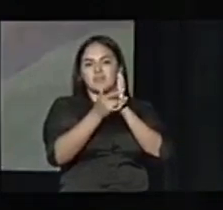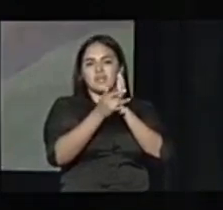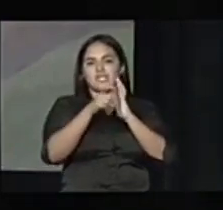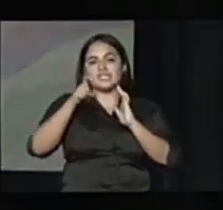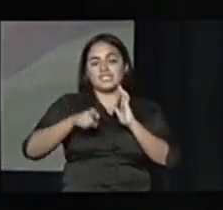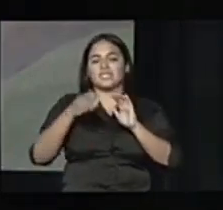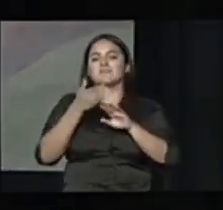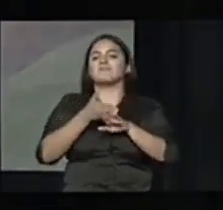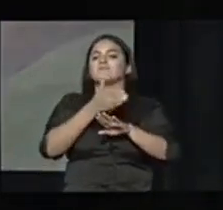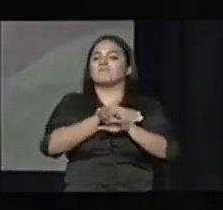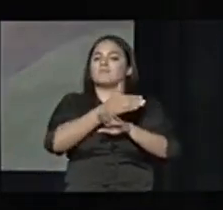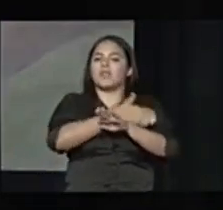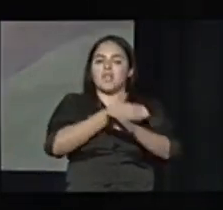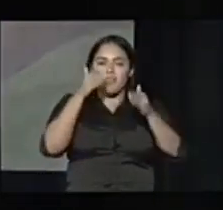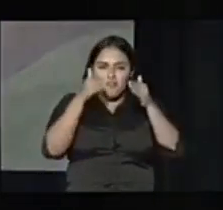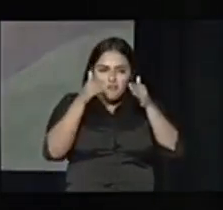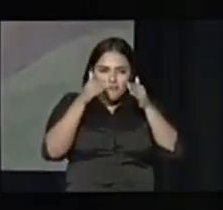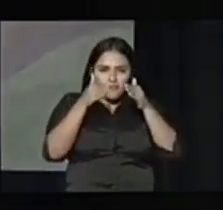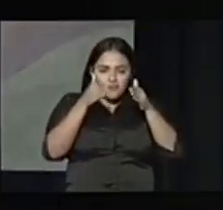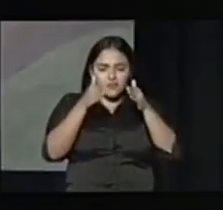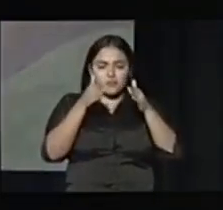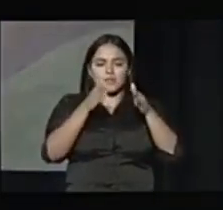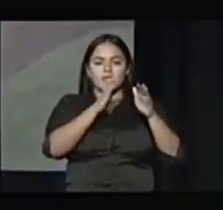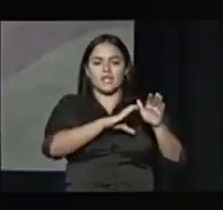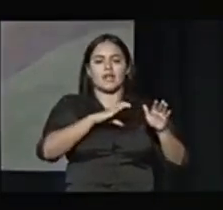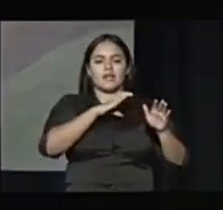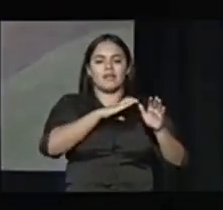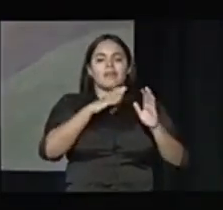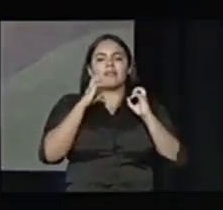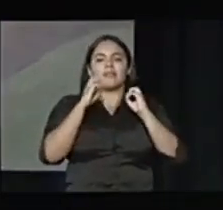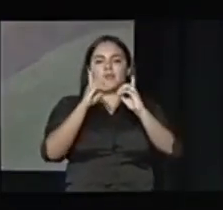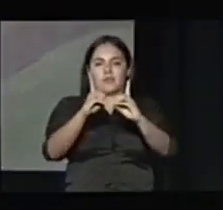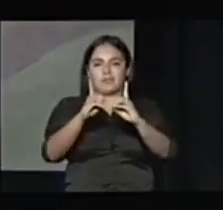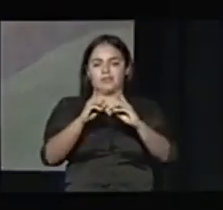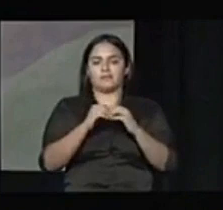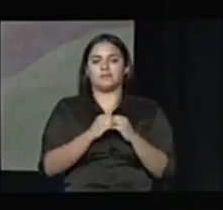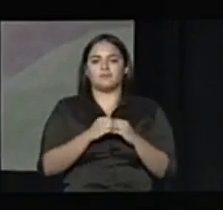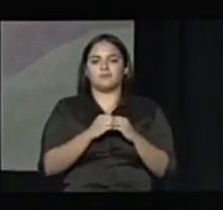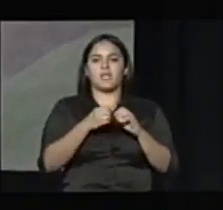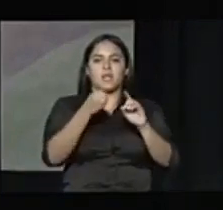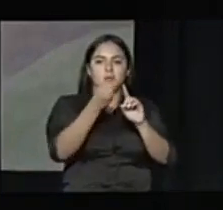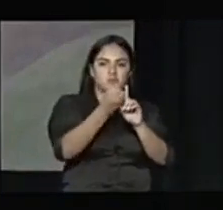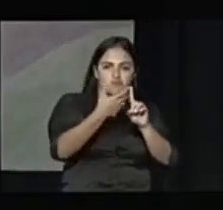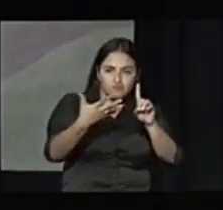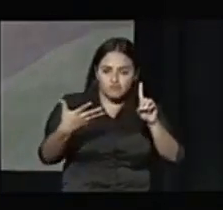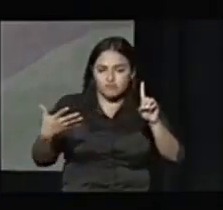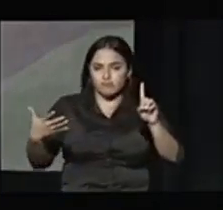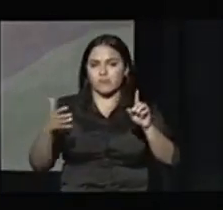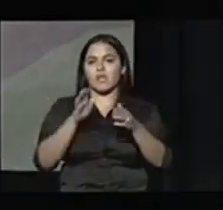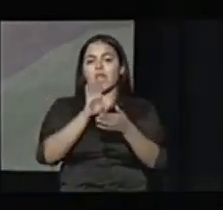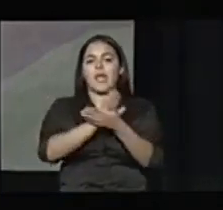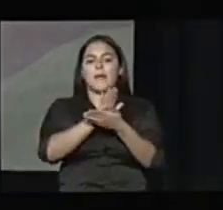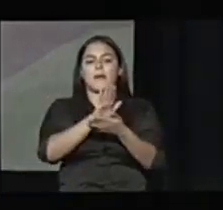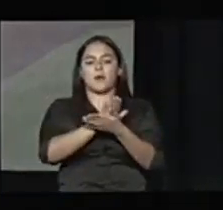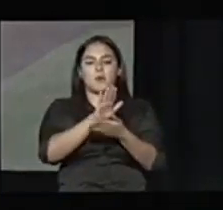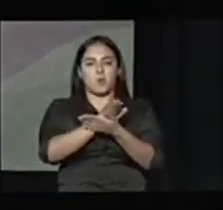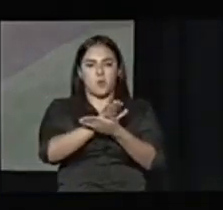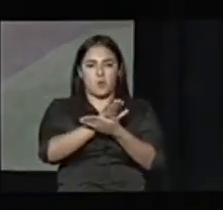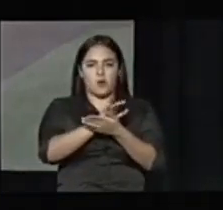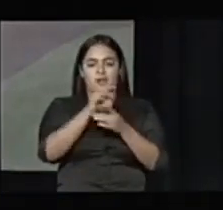educación debemos continuar expandiendo las escuelas montessori las escuelas